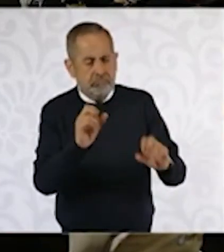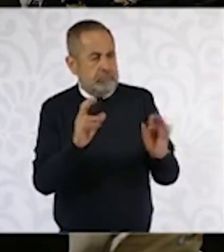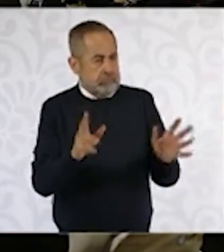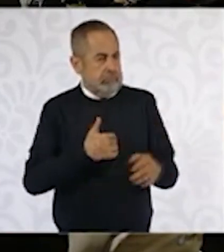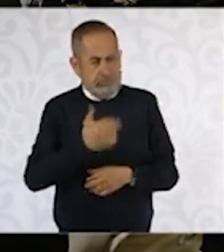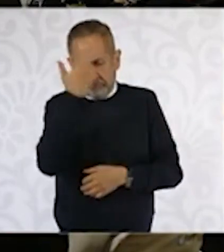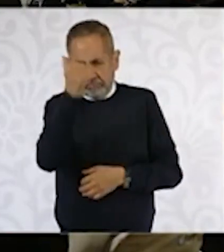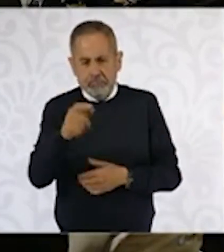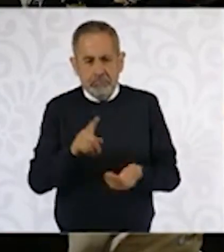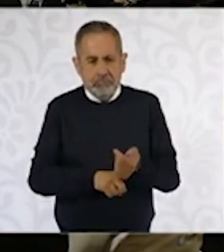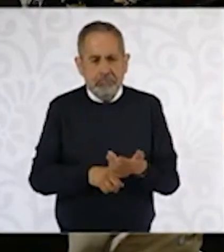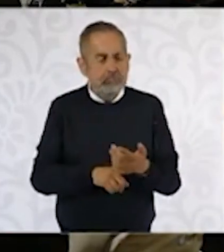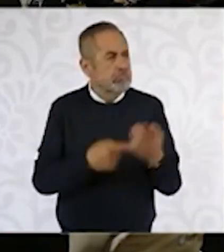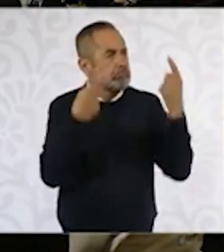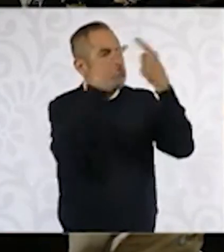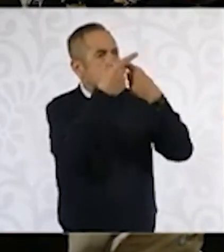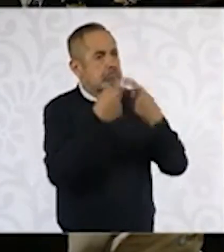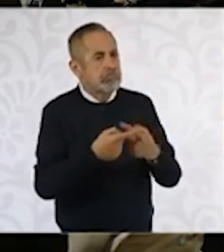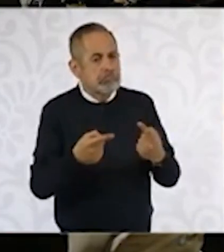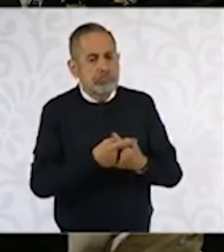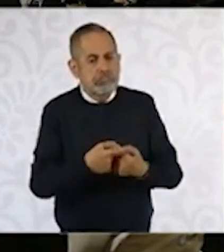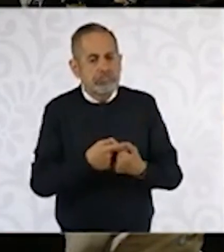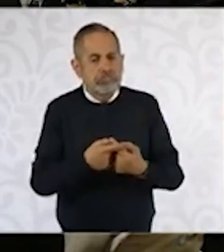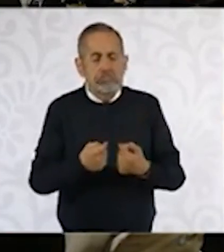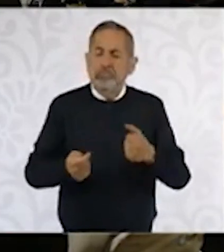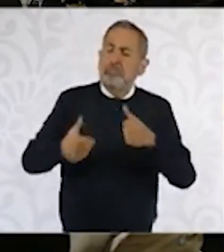de México, Claudia Sheinbaum Pardo. Para Enlace 13, Arian Esquivel.